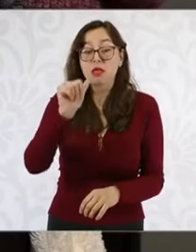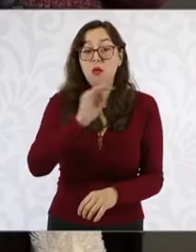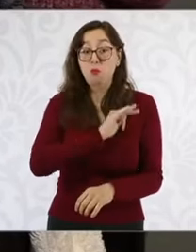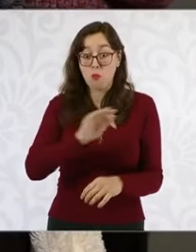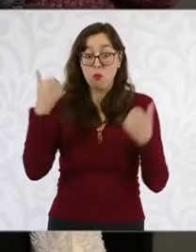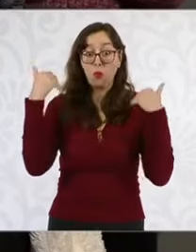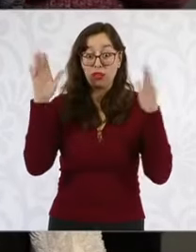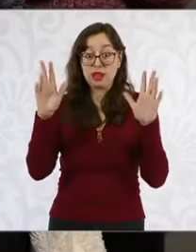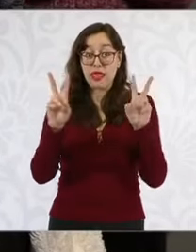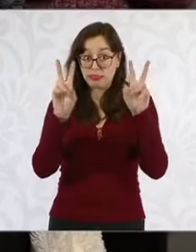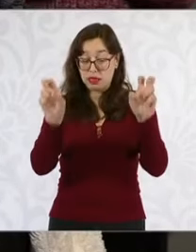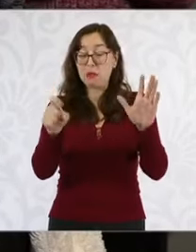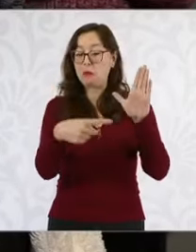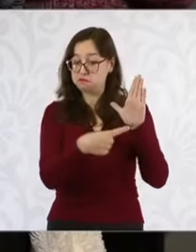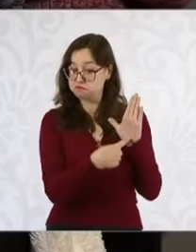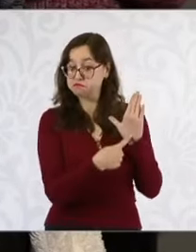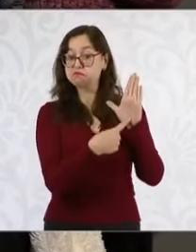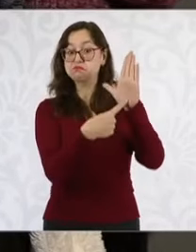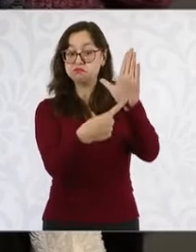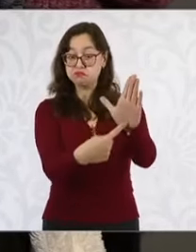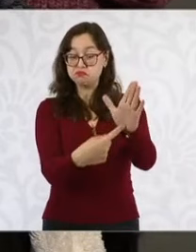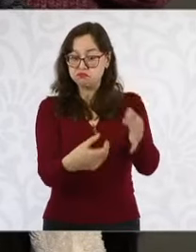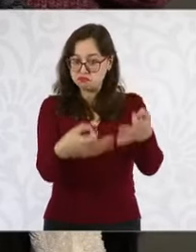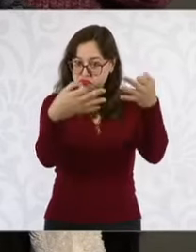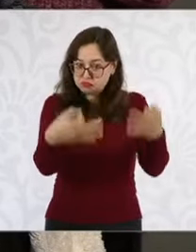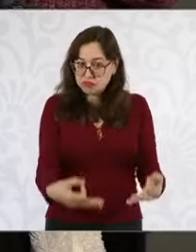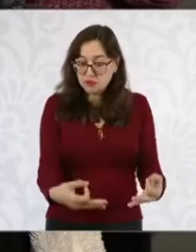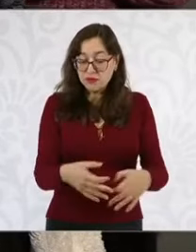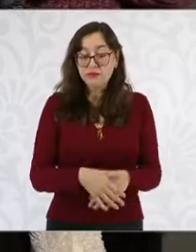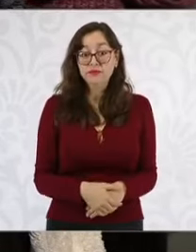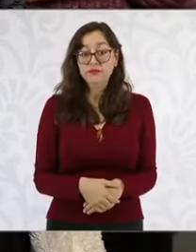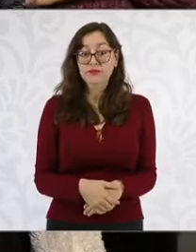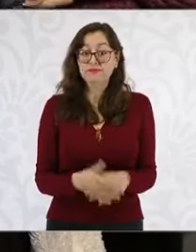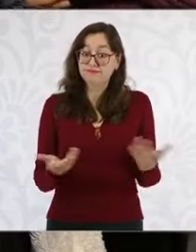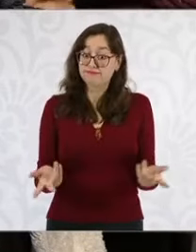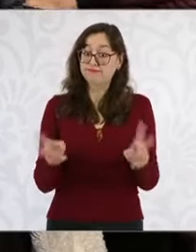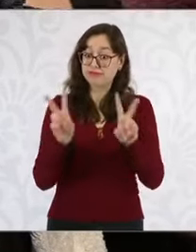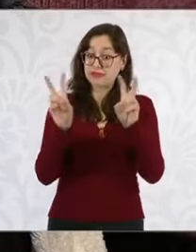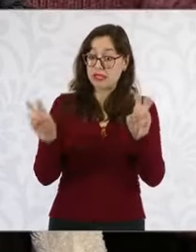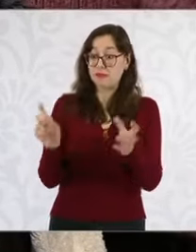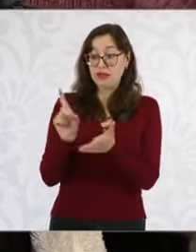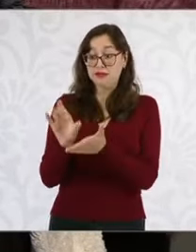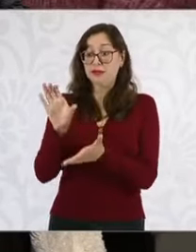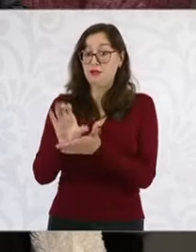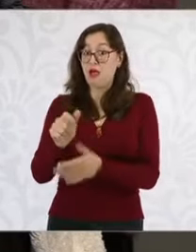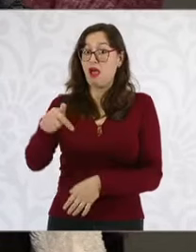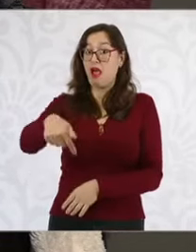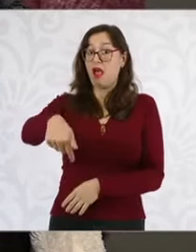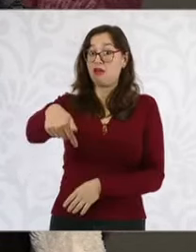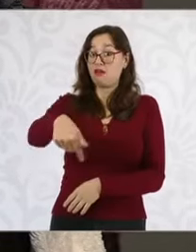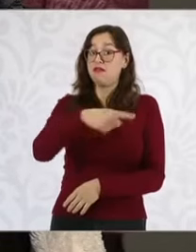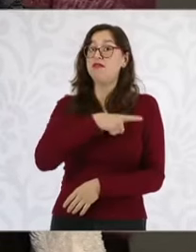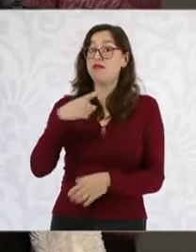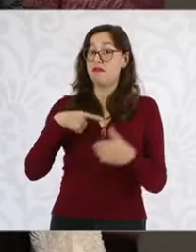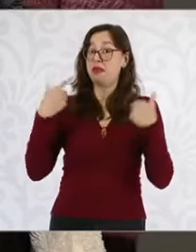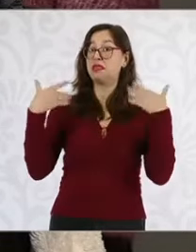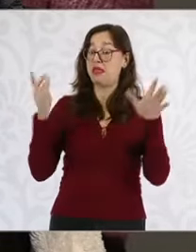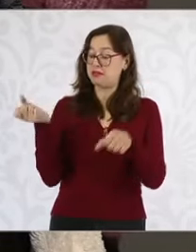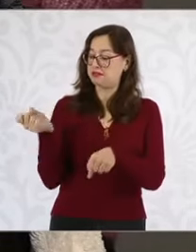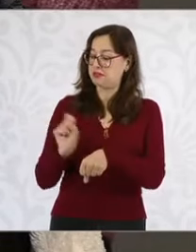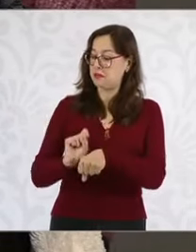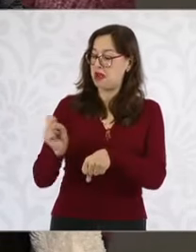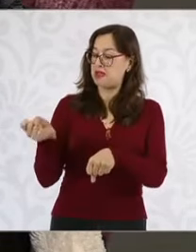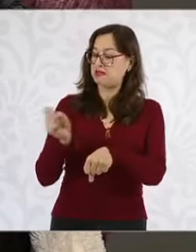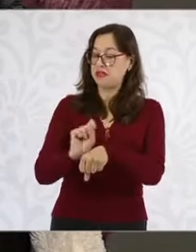Que por cierto, y como todos los temas sobre discapacidad, merecen un espacio aquí cada semana. Usted